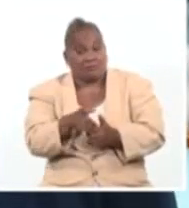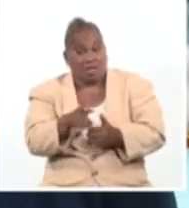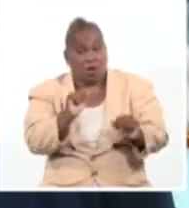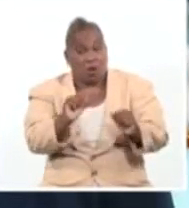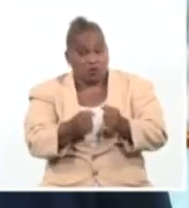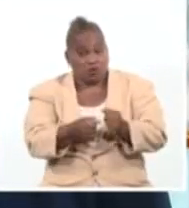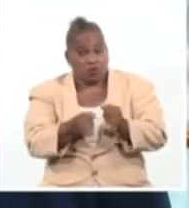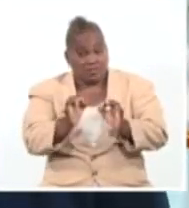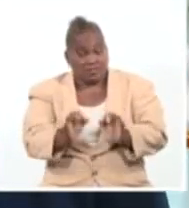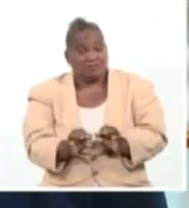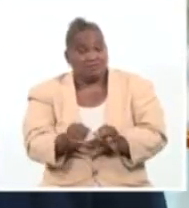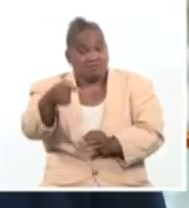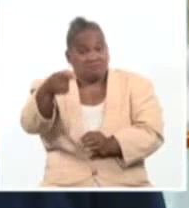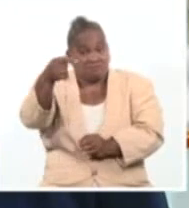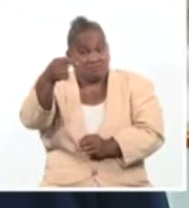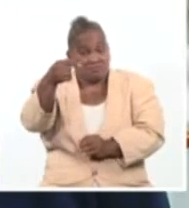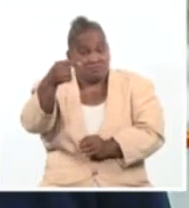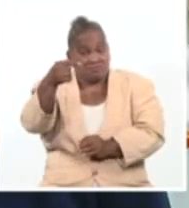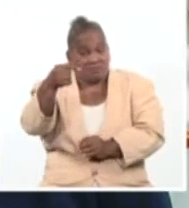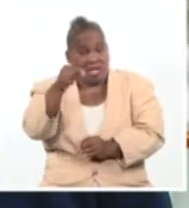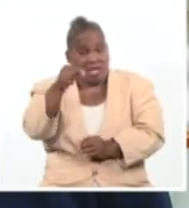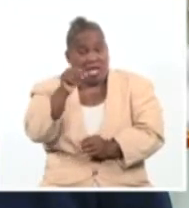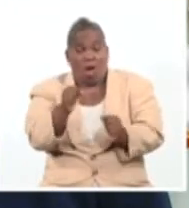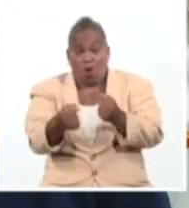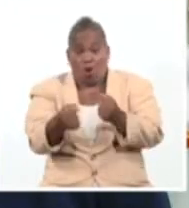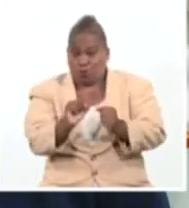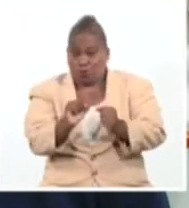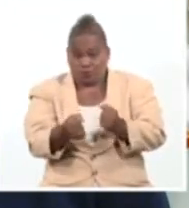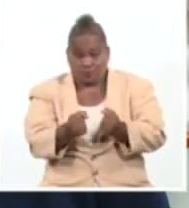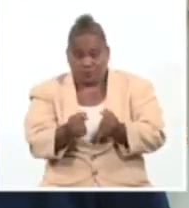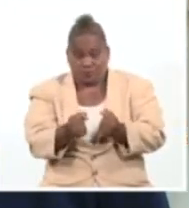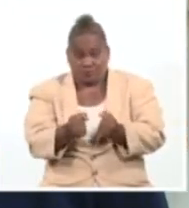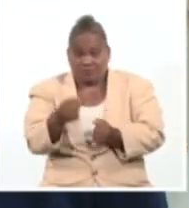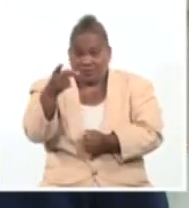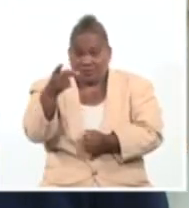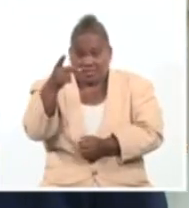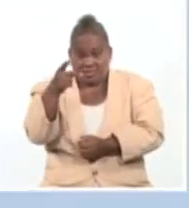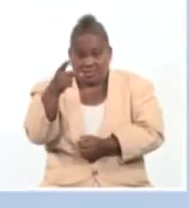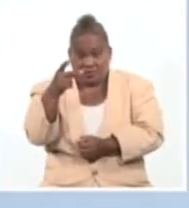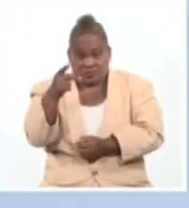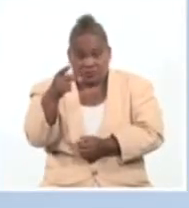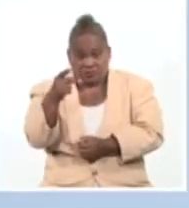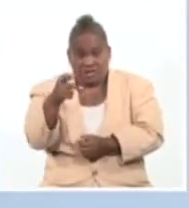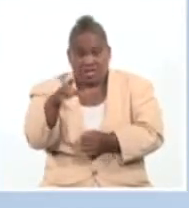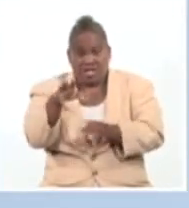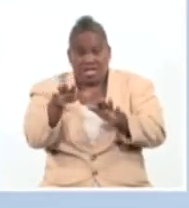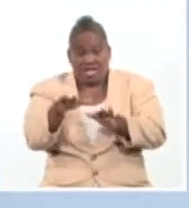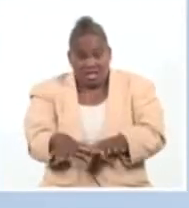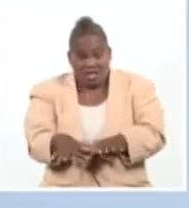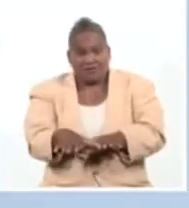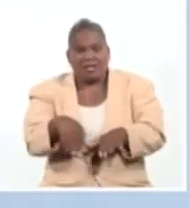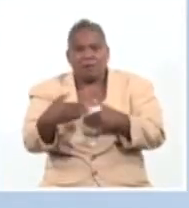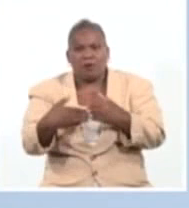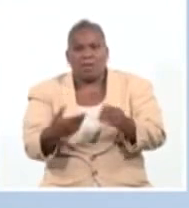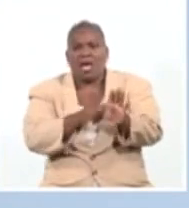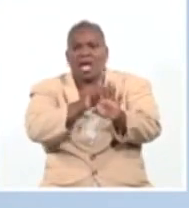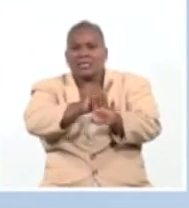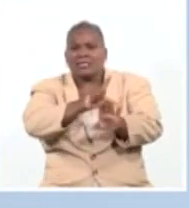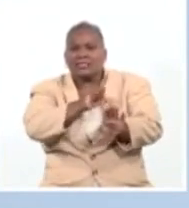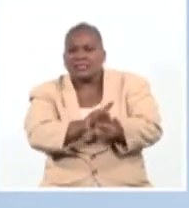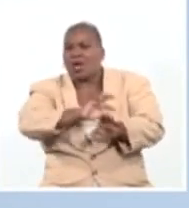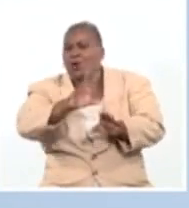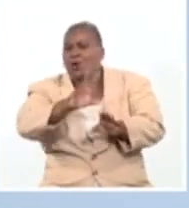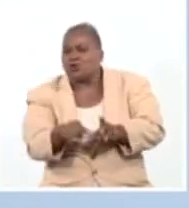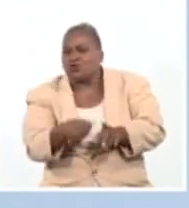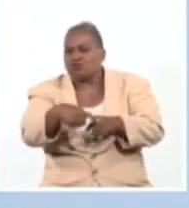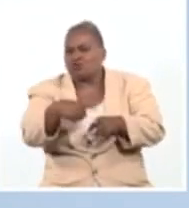En primer lugar, el ahorro, pero también evitar el desvío de recursos. Es una